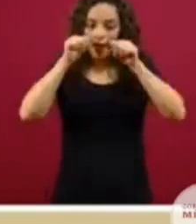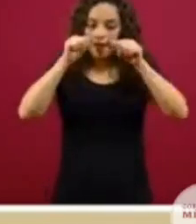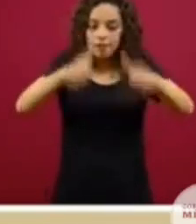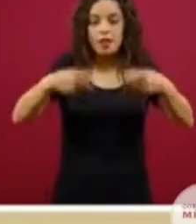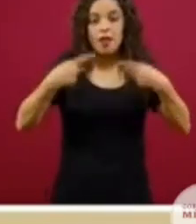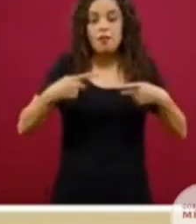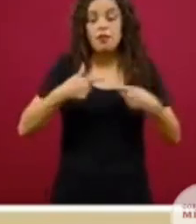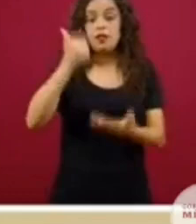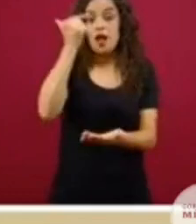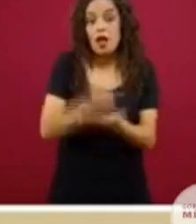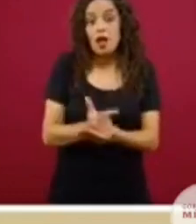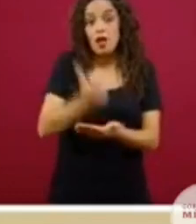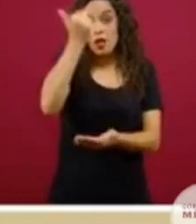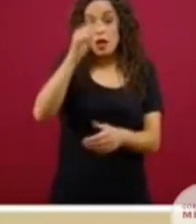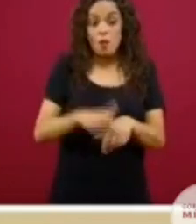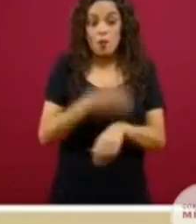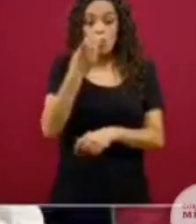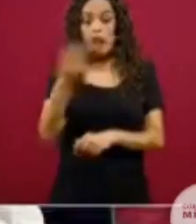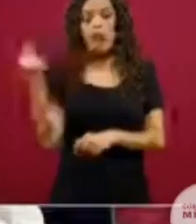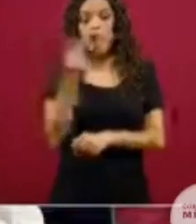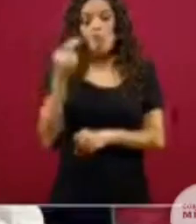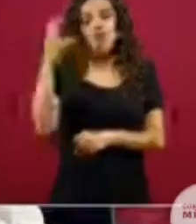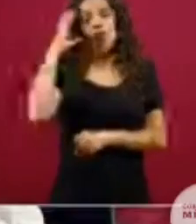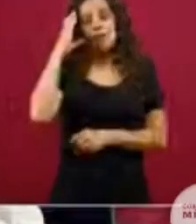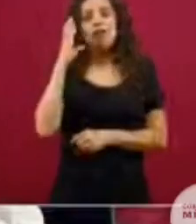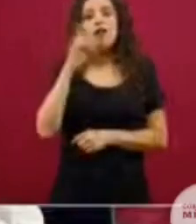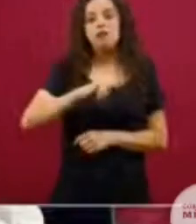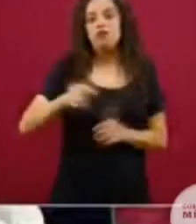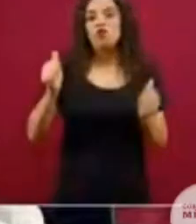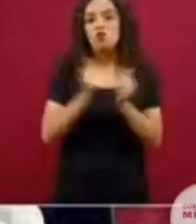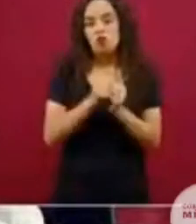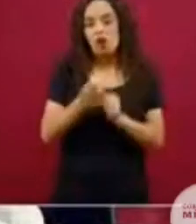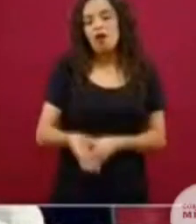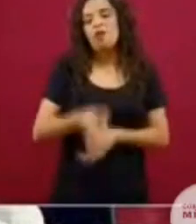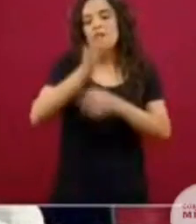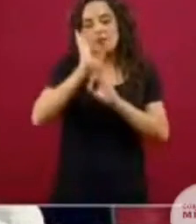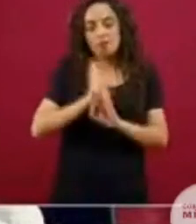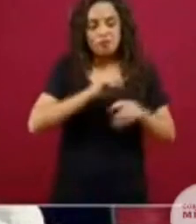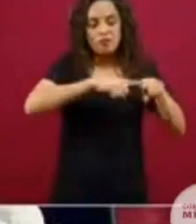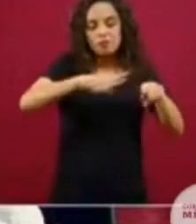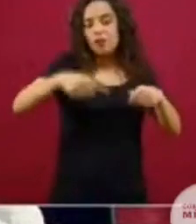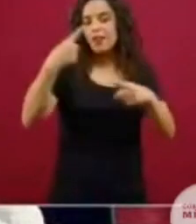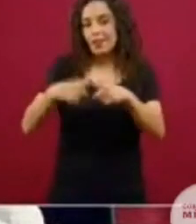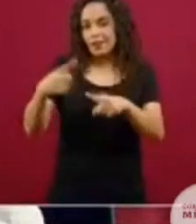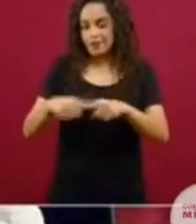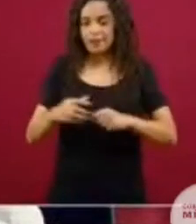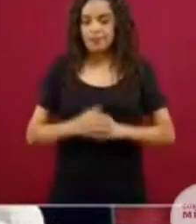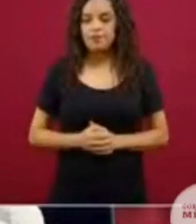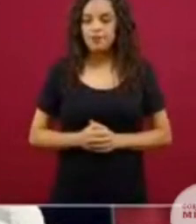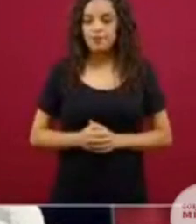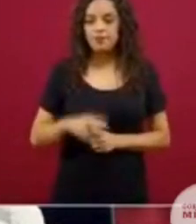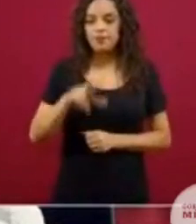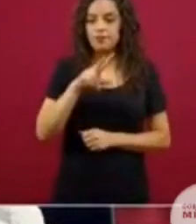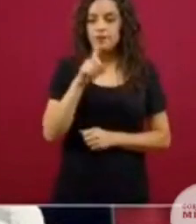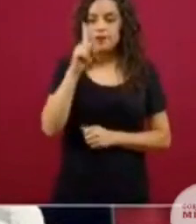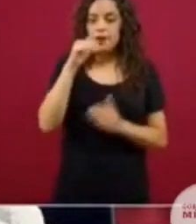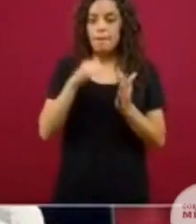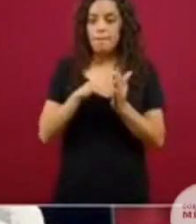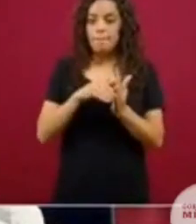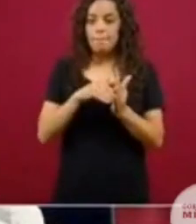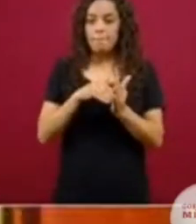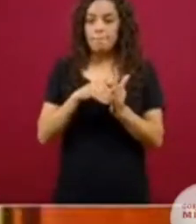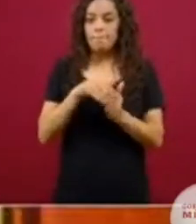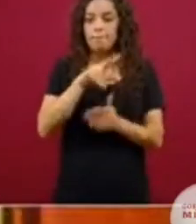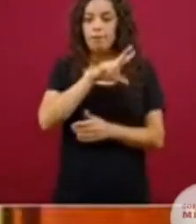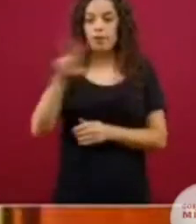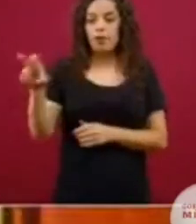son los que utilizan este tipo de camas. A nivel nacional son 16 mil 852 las camas disponibles que habían